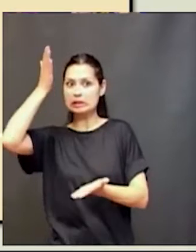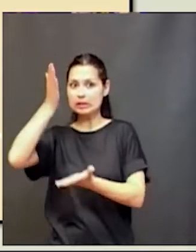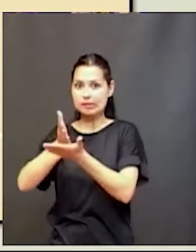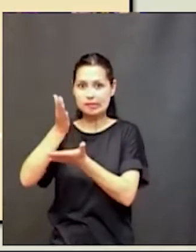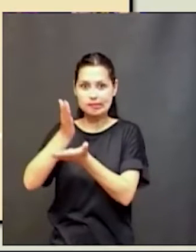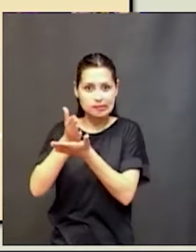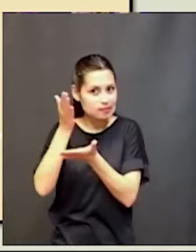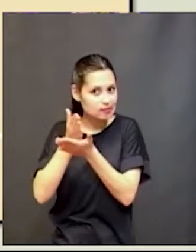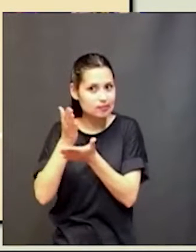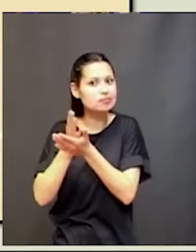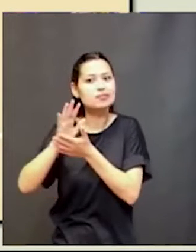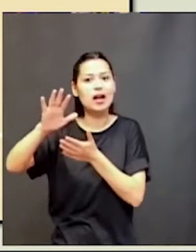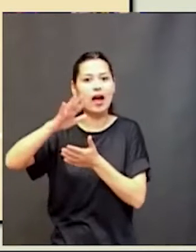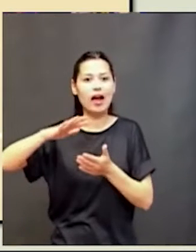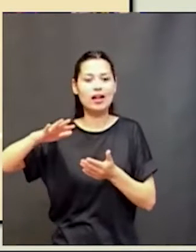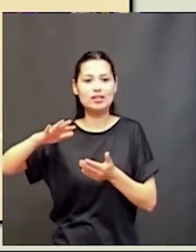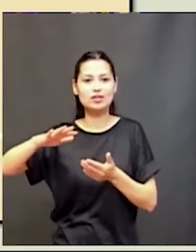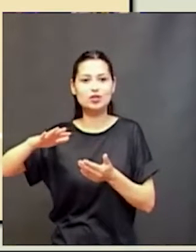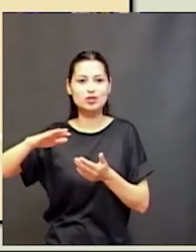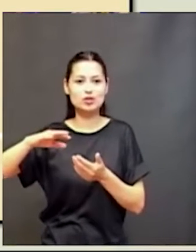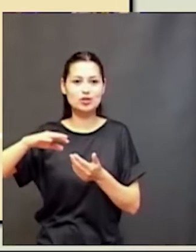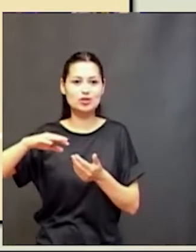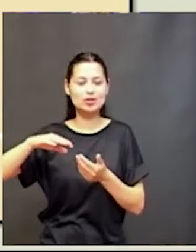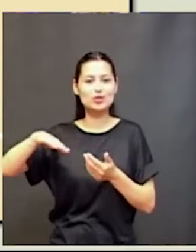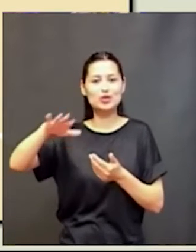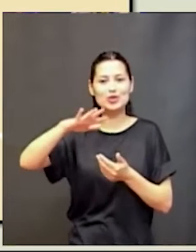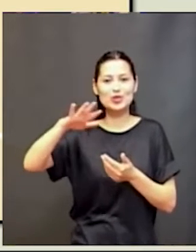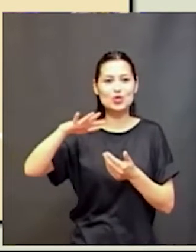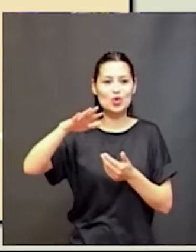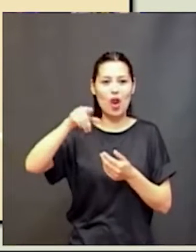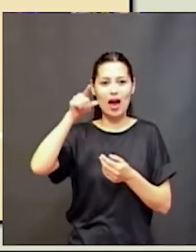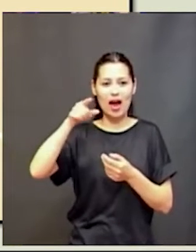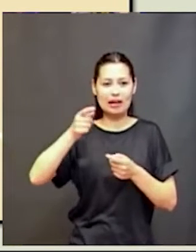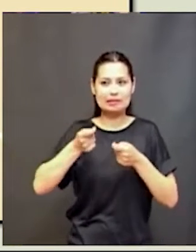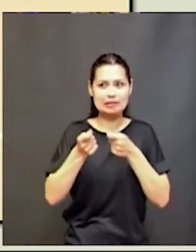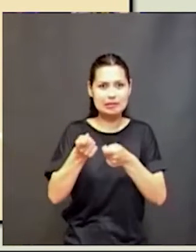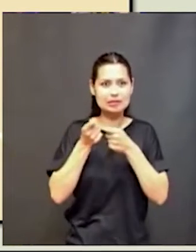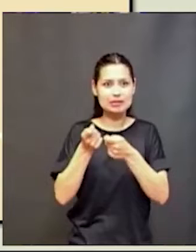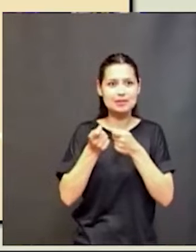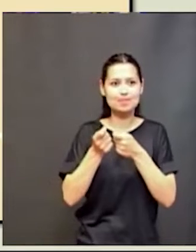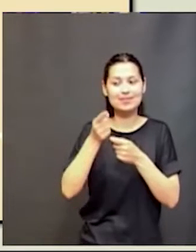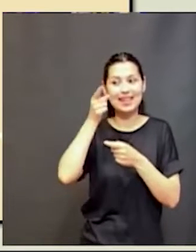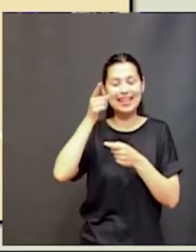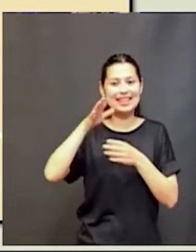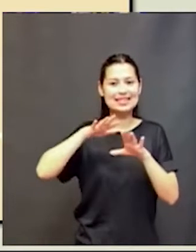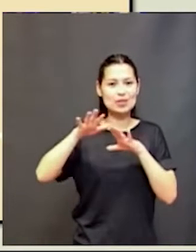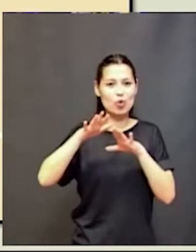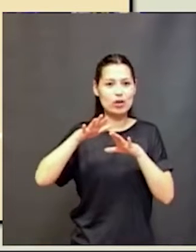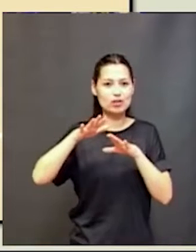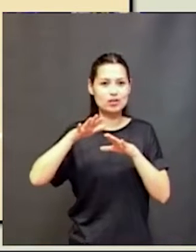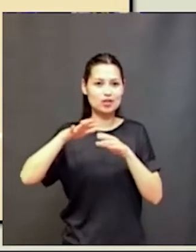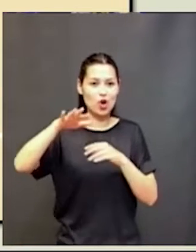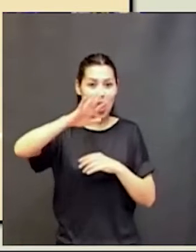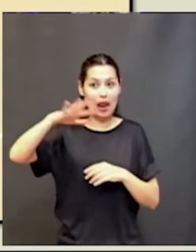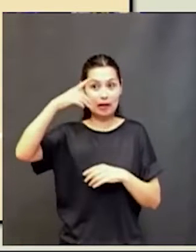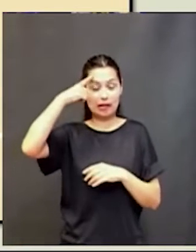que tiene un contexto realmente estimulante, empezamos a activar la zona de aprendizaje. esta zona de aprendizaje tiene que